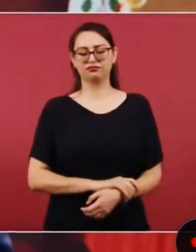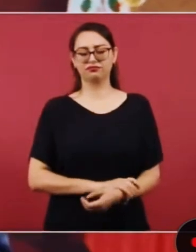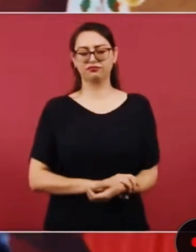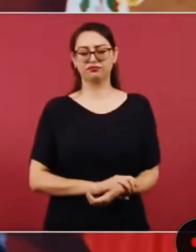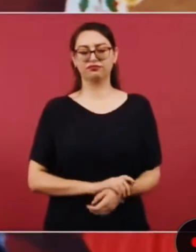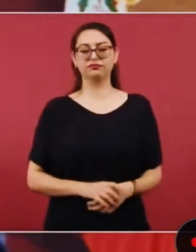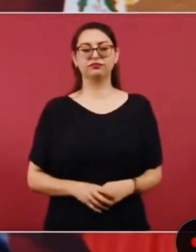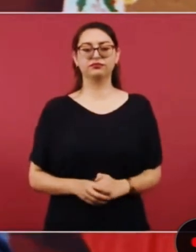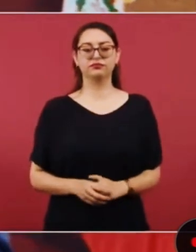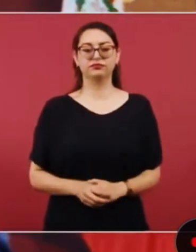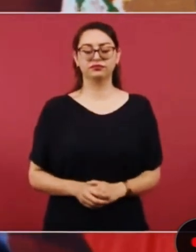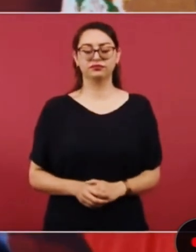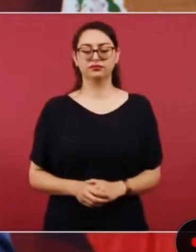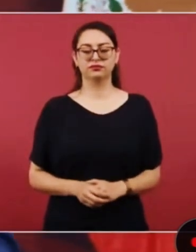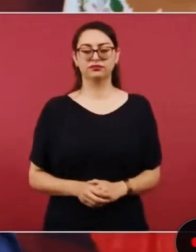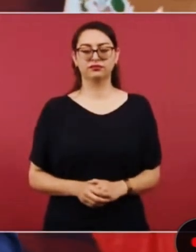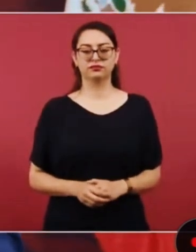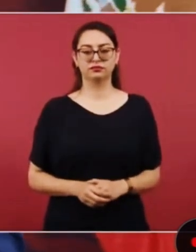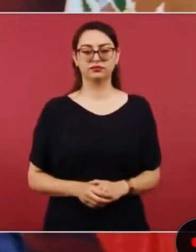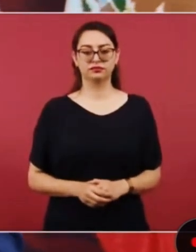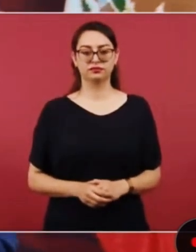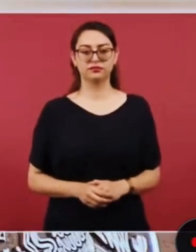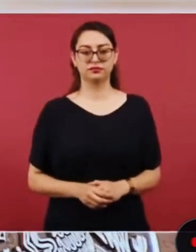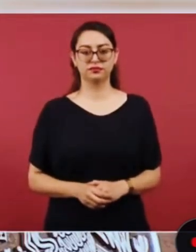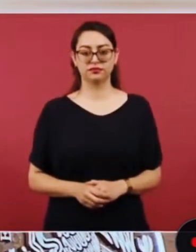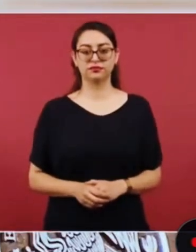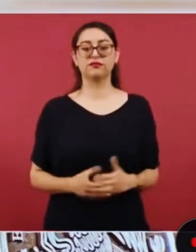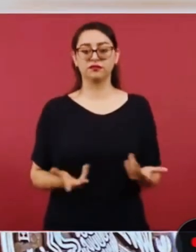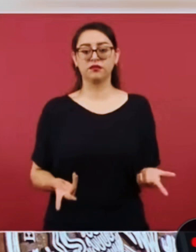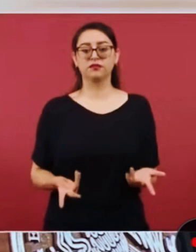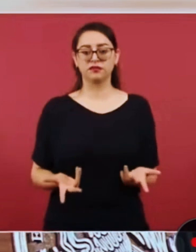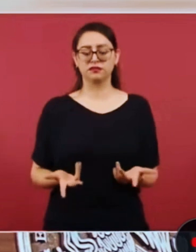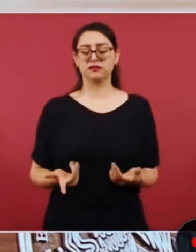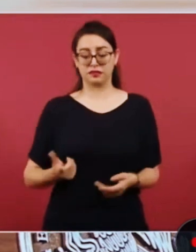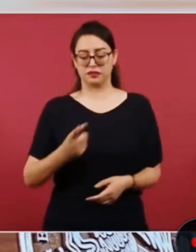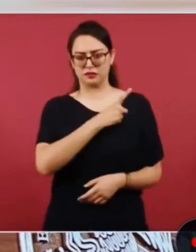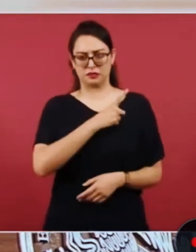ser muy respetuosos pero hay que hablar